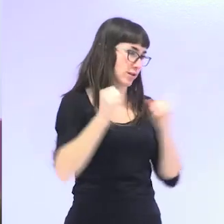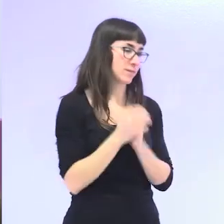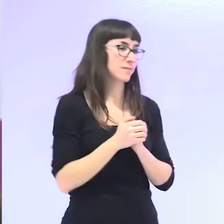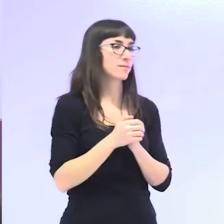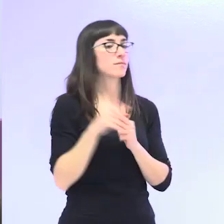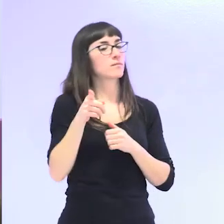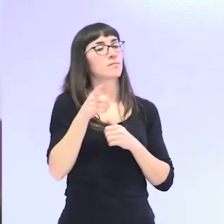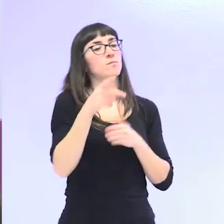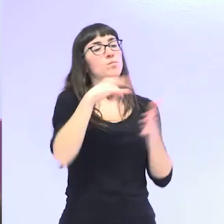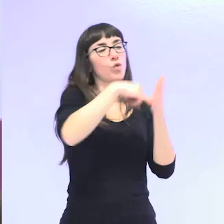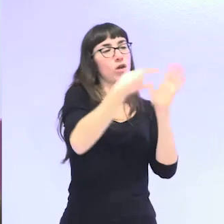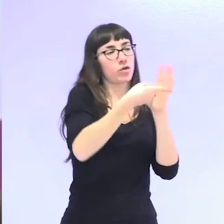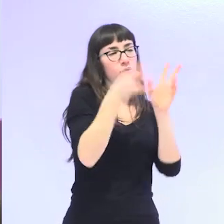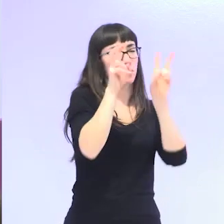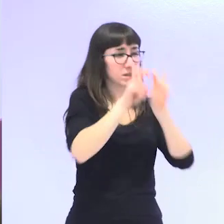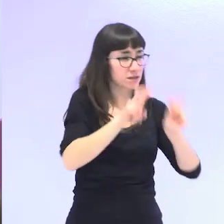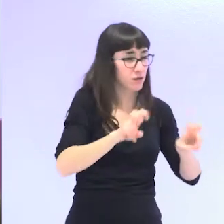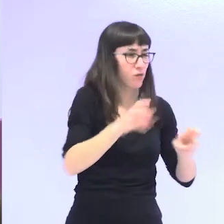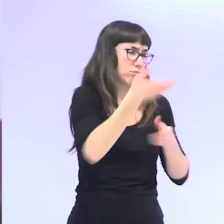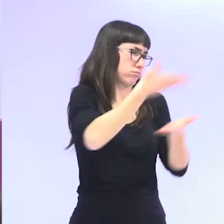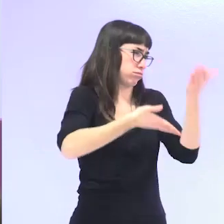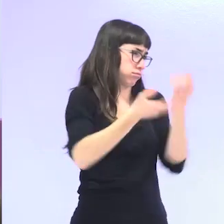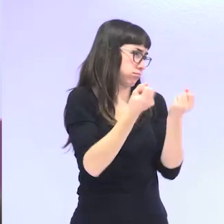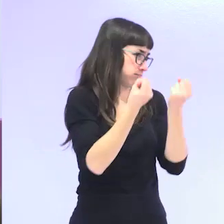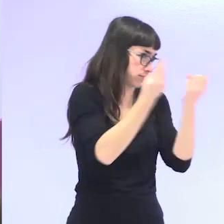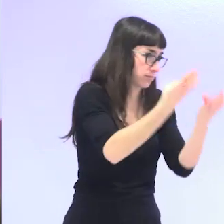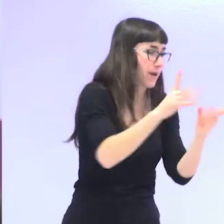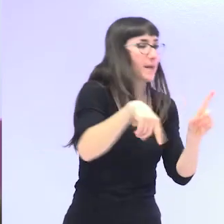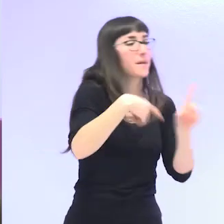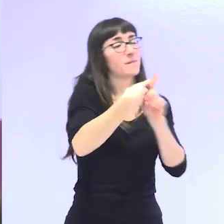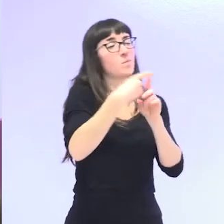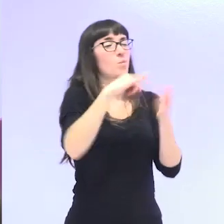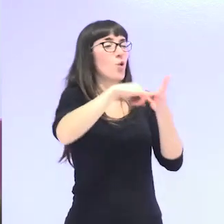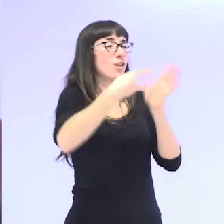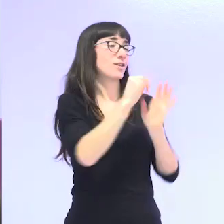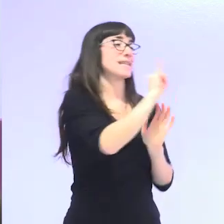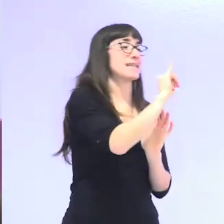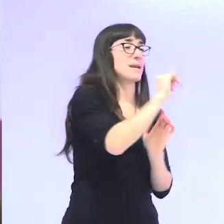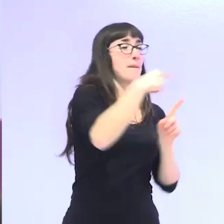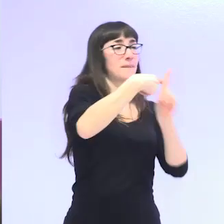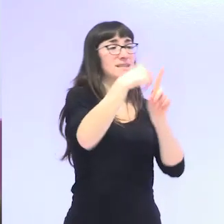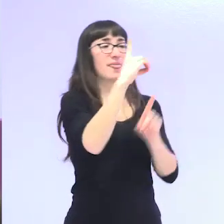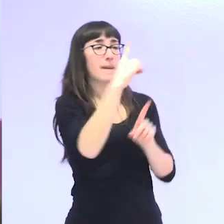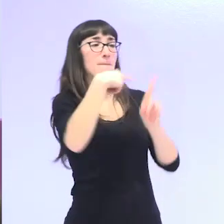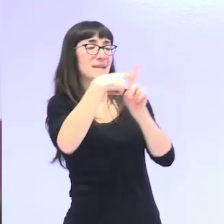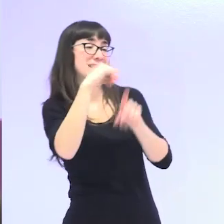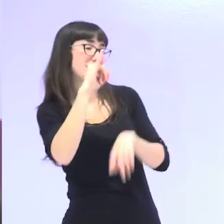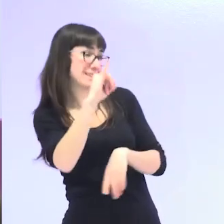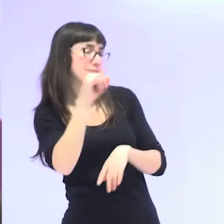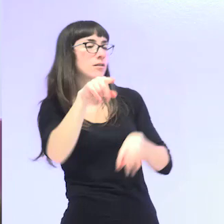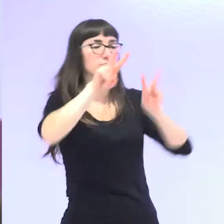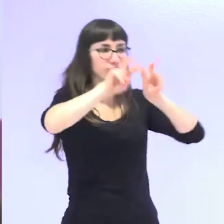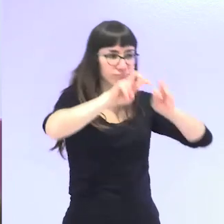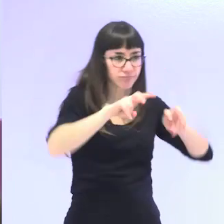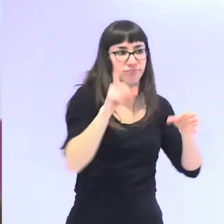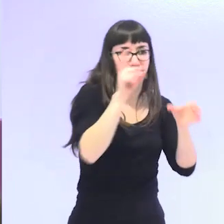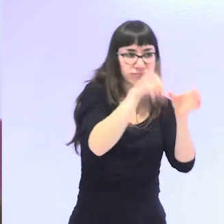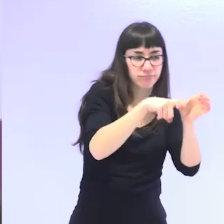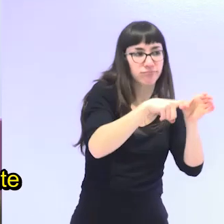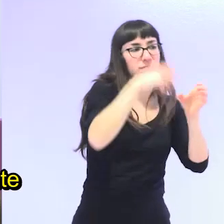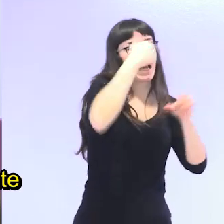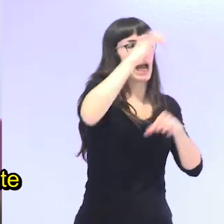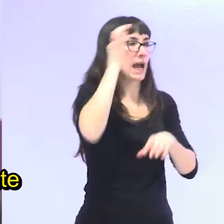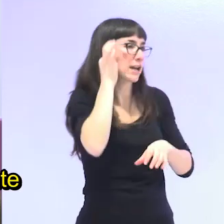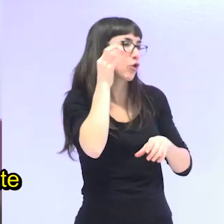numerosos proyectos de investigación y en proyectos de I+, D+, I en los ámbitos de envejecimiento, género y derechos humanos.